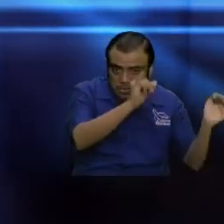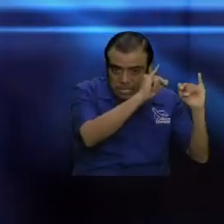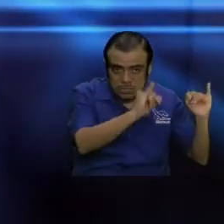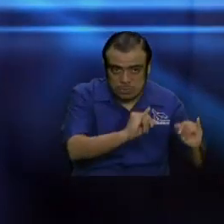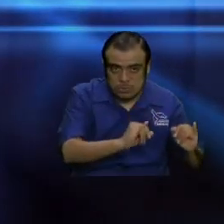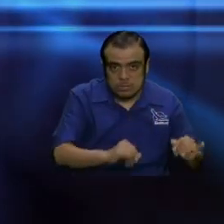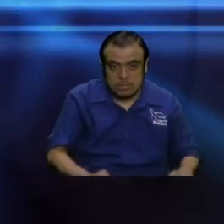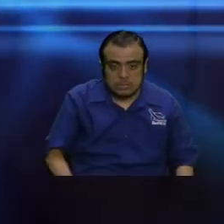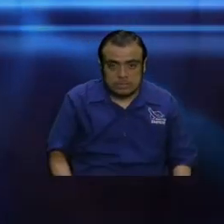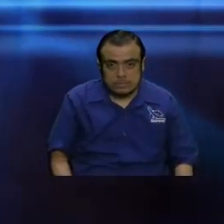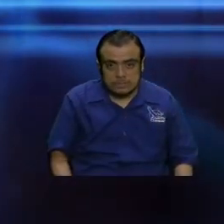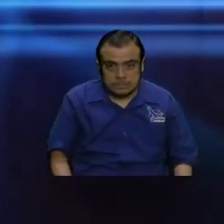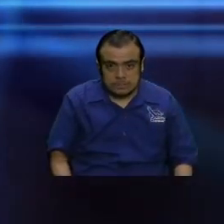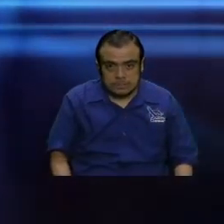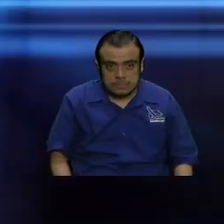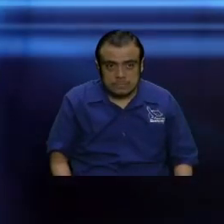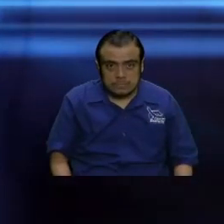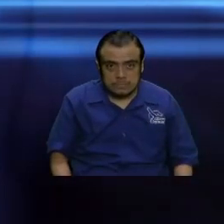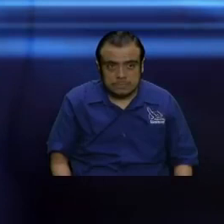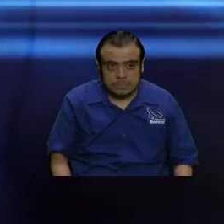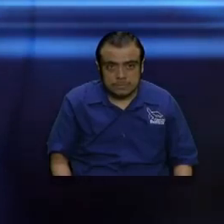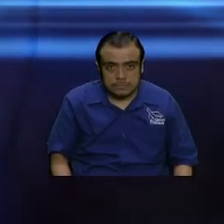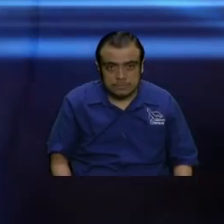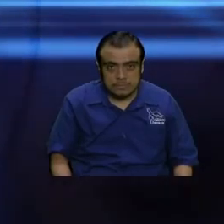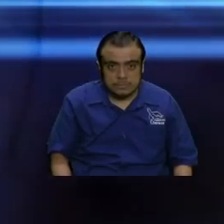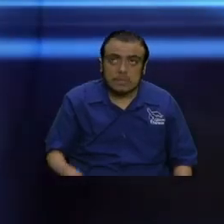importancia pero Dios se ofende